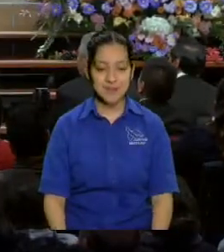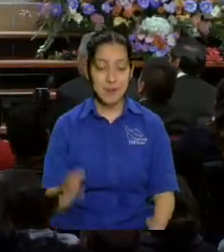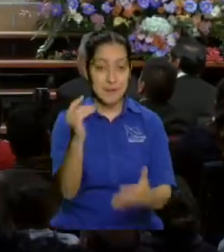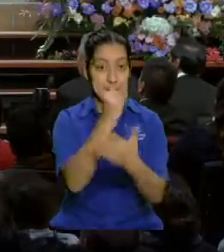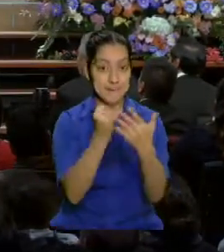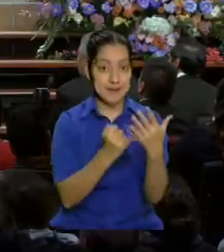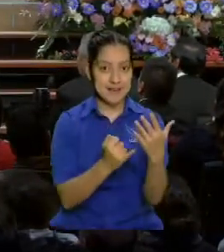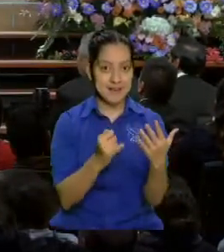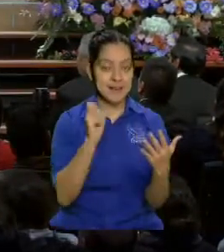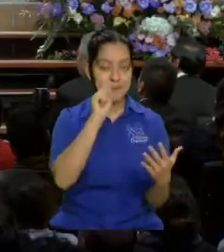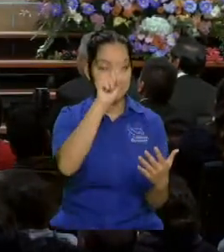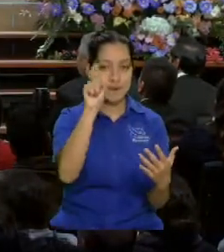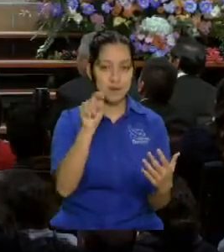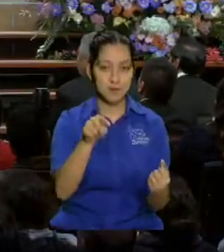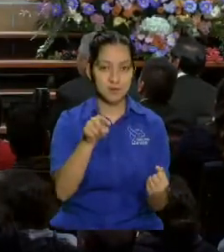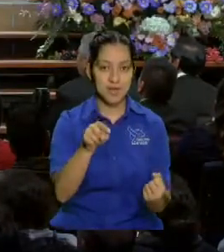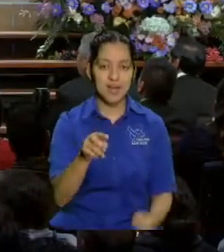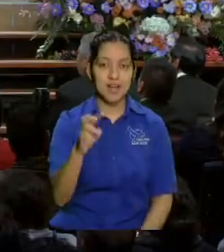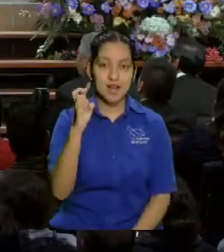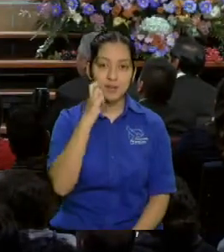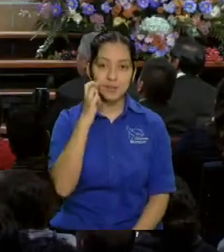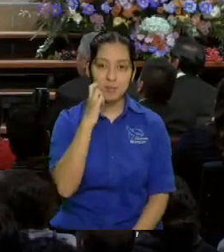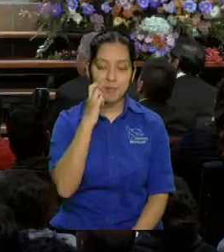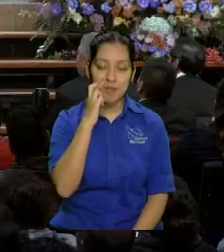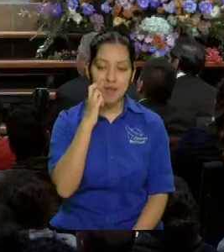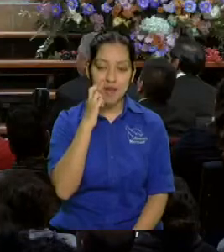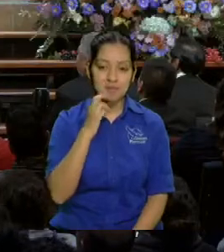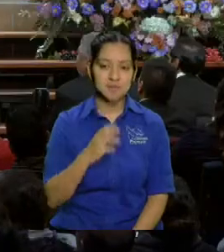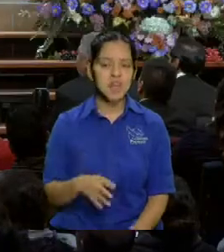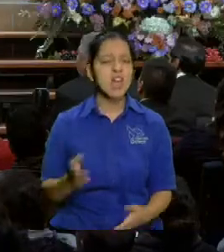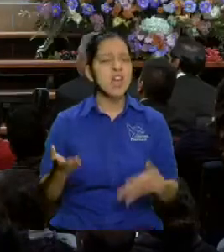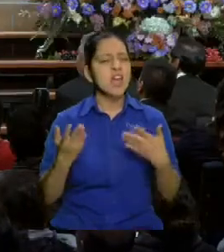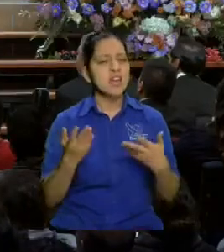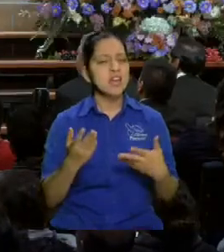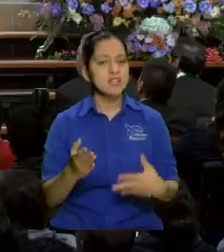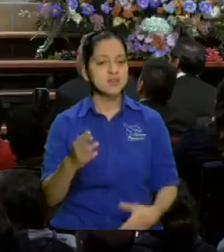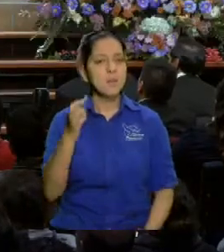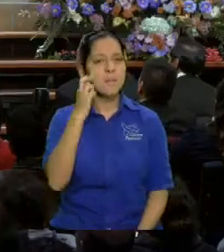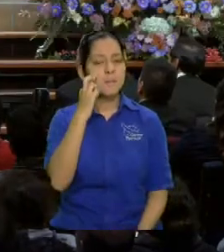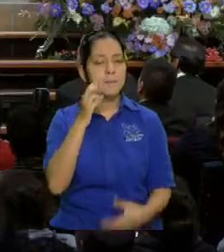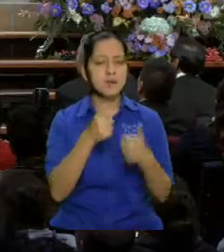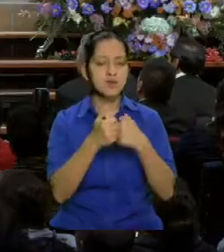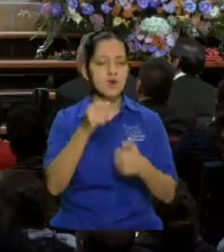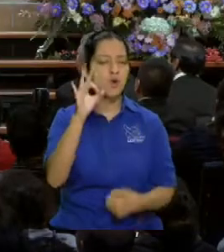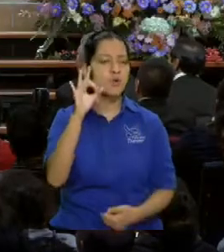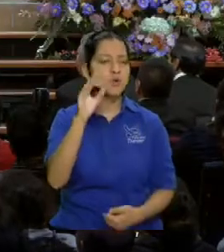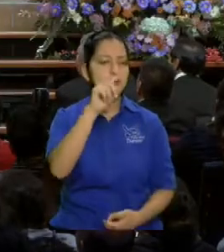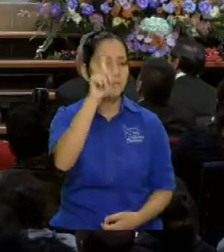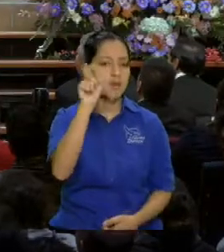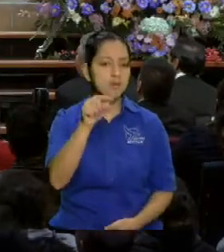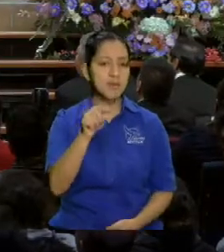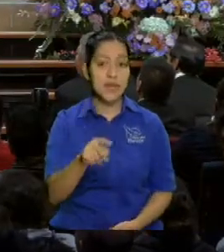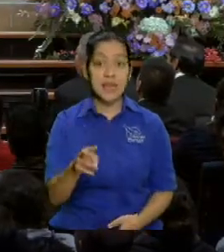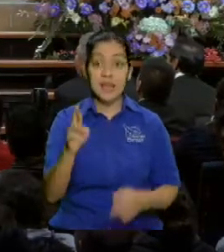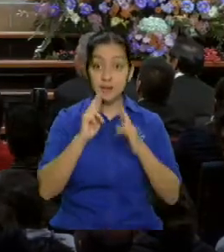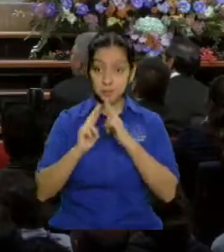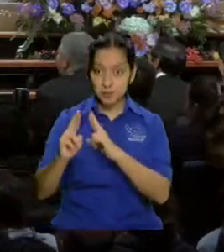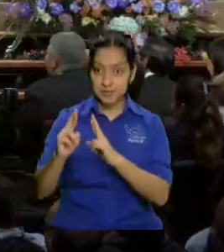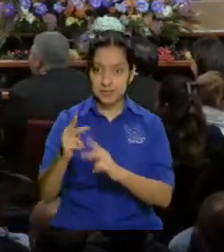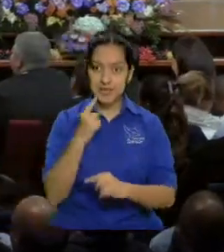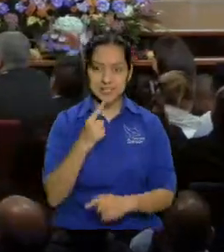preguntándole papá que es un novio y hay muchas veces un novio es un monstruo horrible le dice que se quiere comer y te quiere